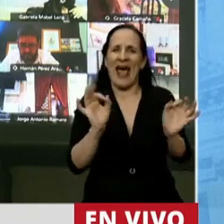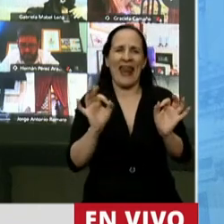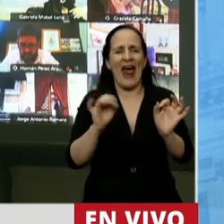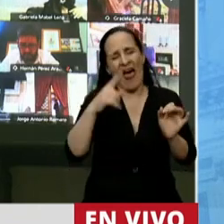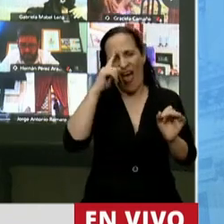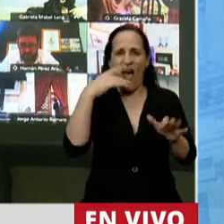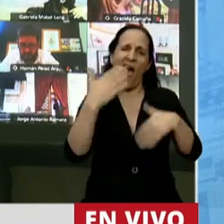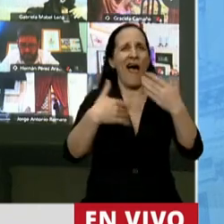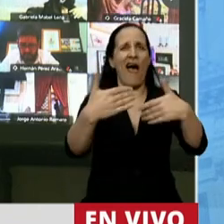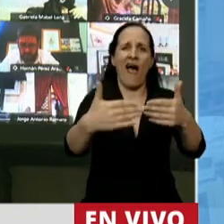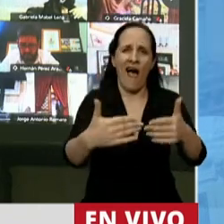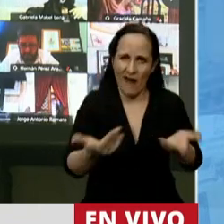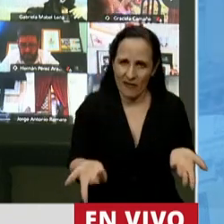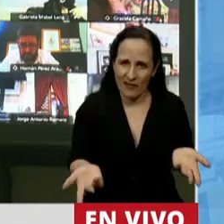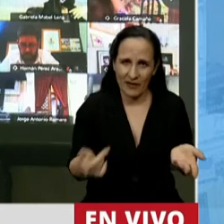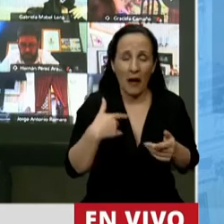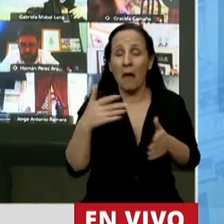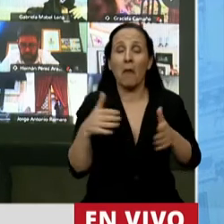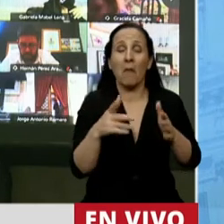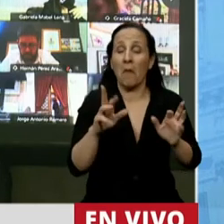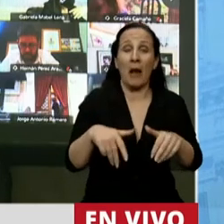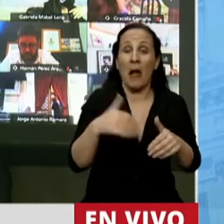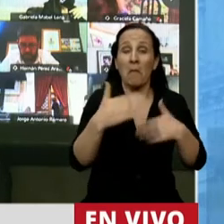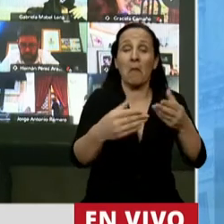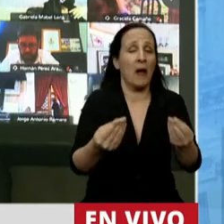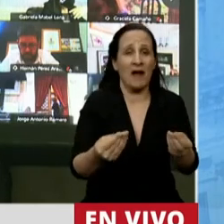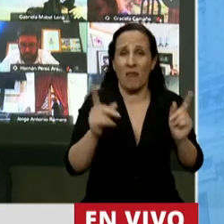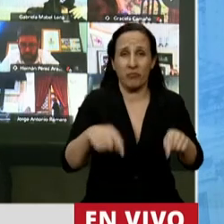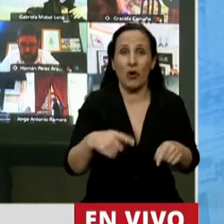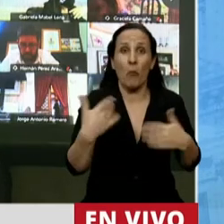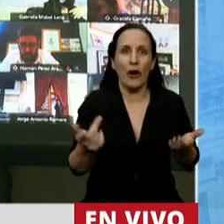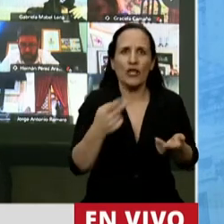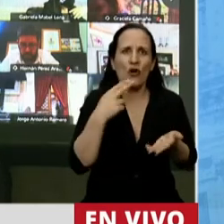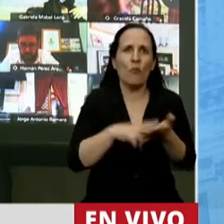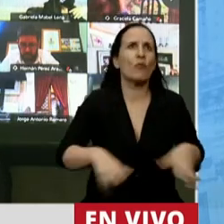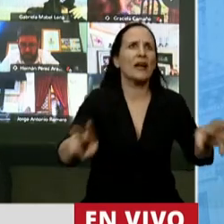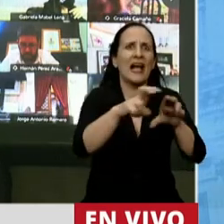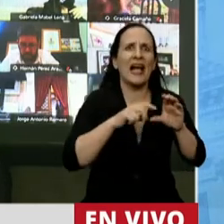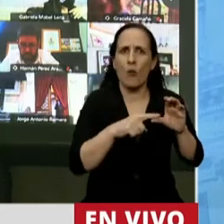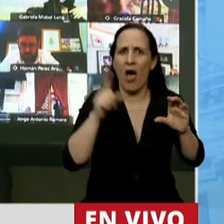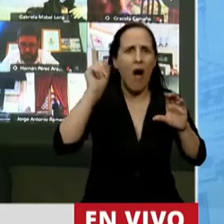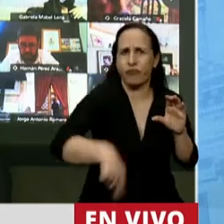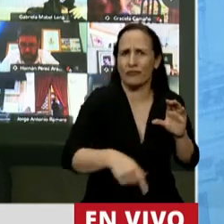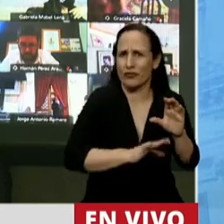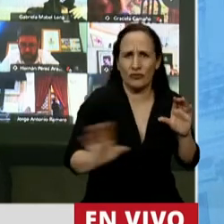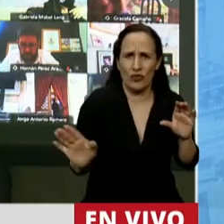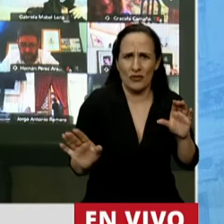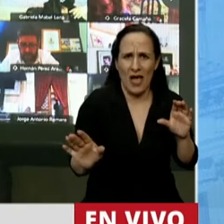caminan sin plan y por eso no tienen la menor idea de cuánto van a recaudar por este impuesto. De hecho, no está